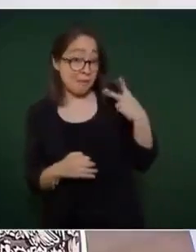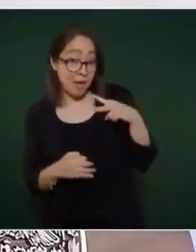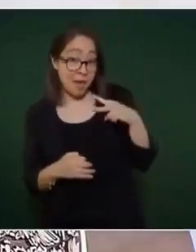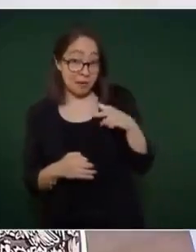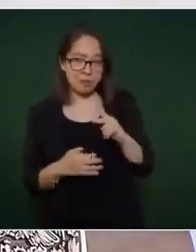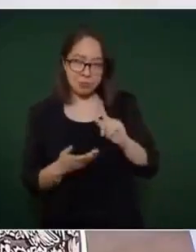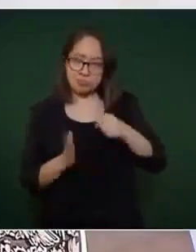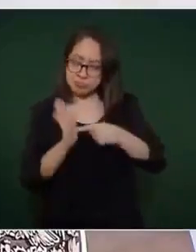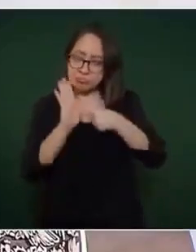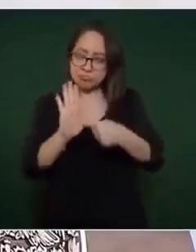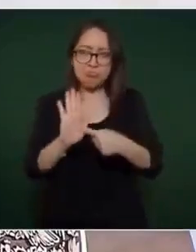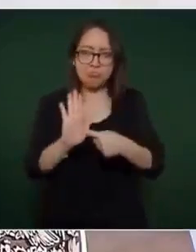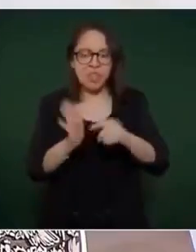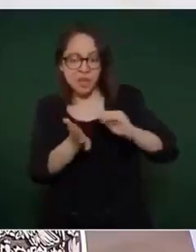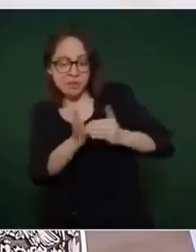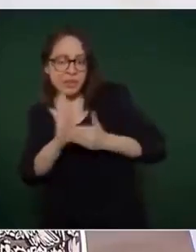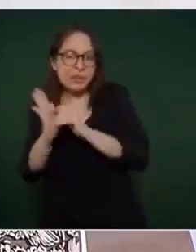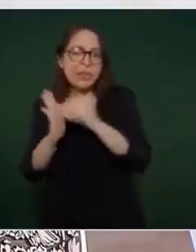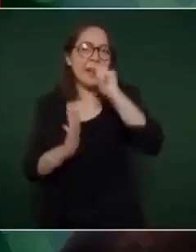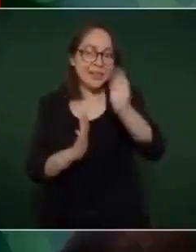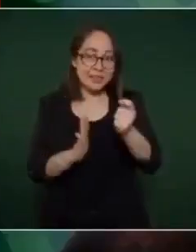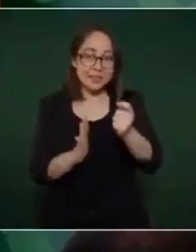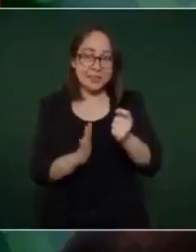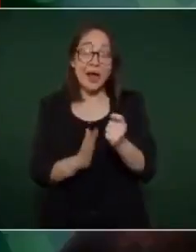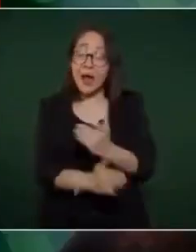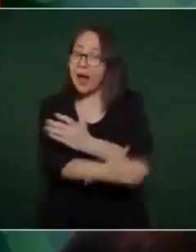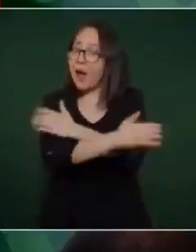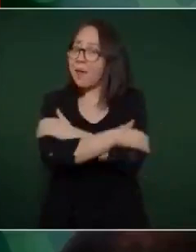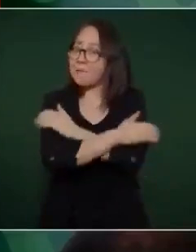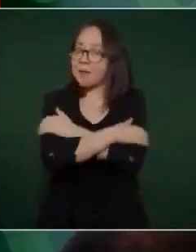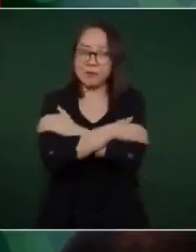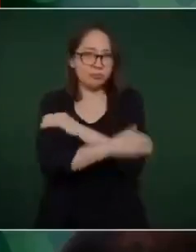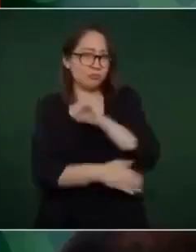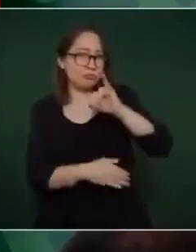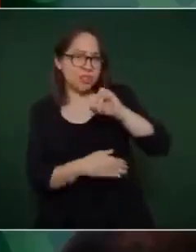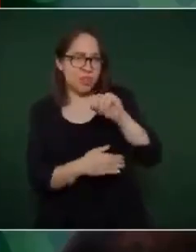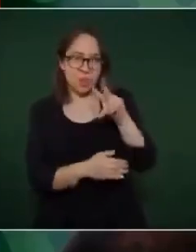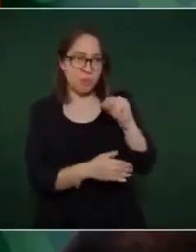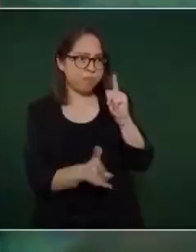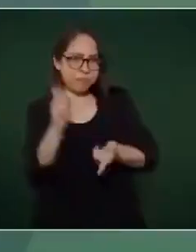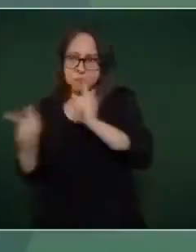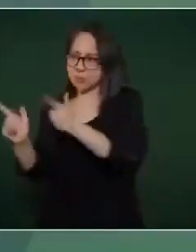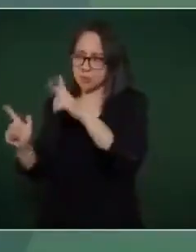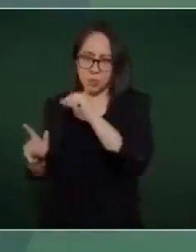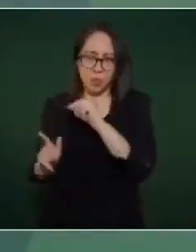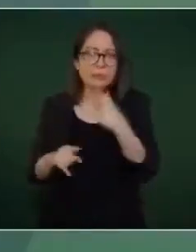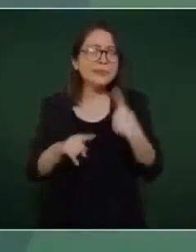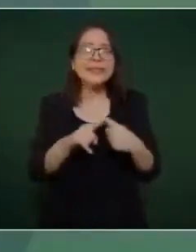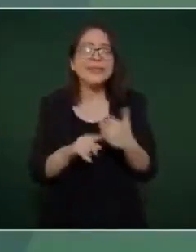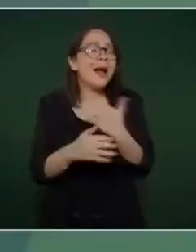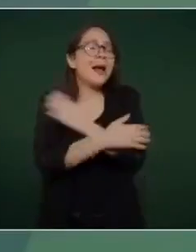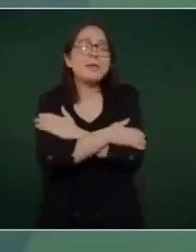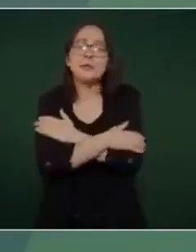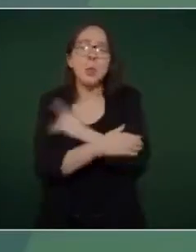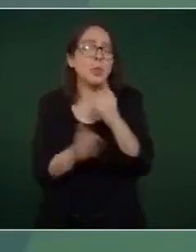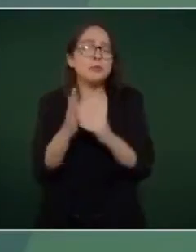abrazos no balazos funciona abrazos a más de un millón de adultos mayores que